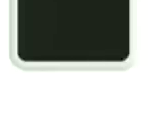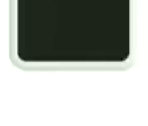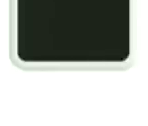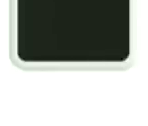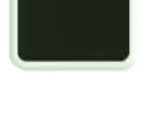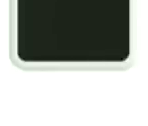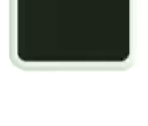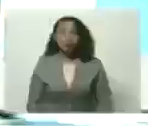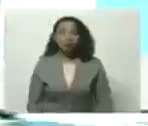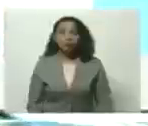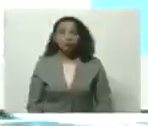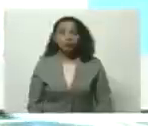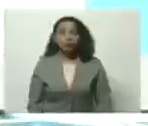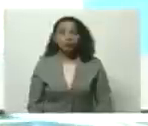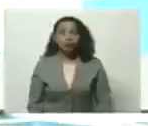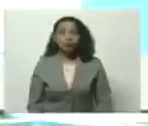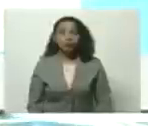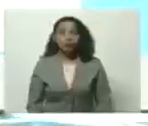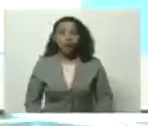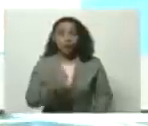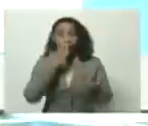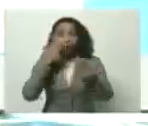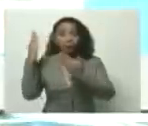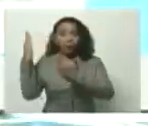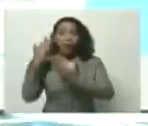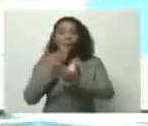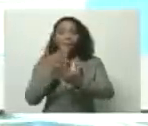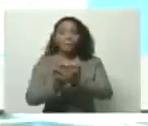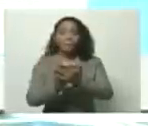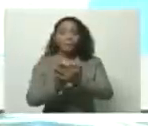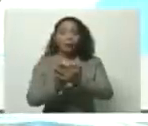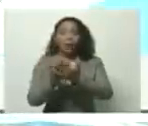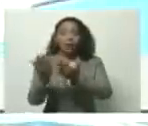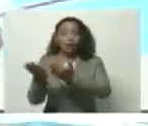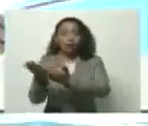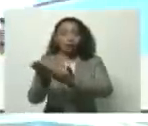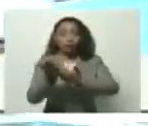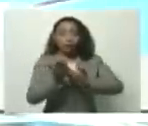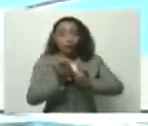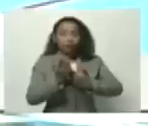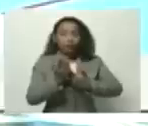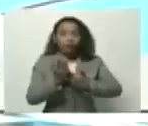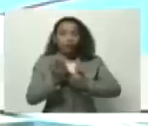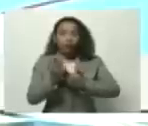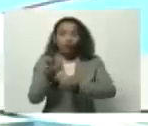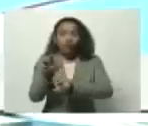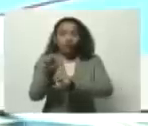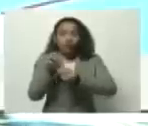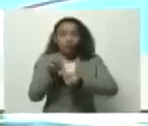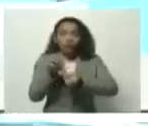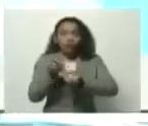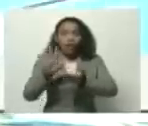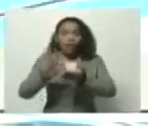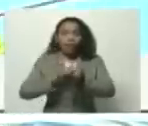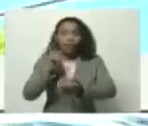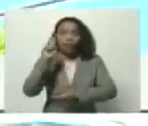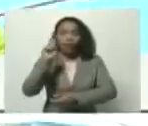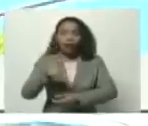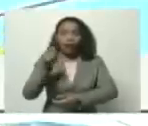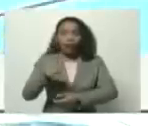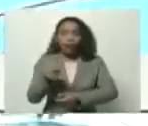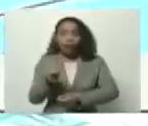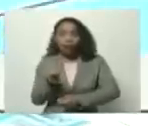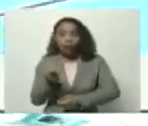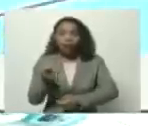remesas. Este banco permitirá la recepción de las remesas a través de tarjetas. No